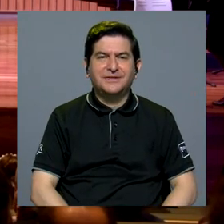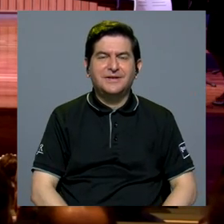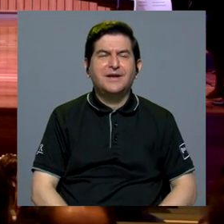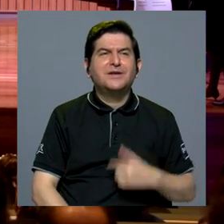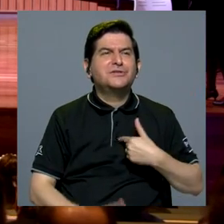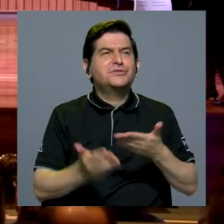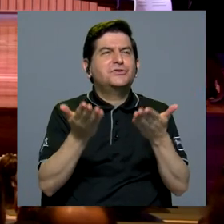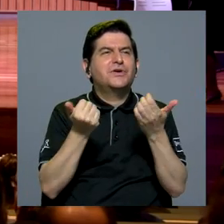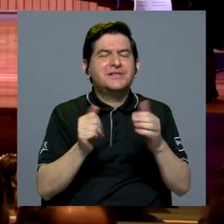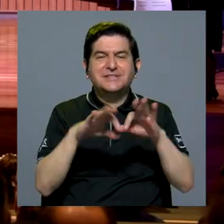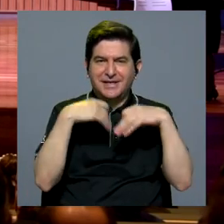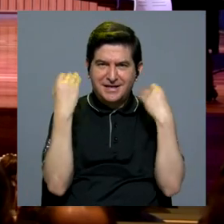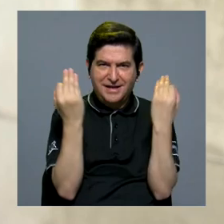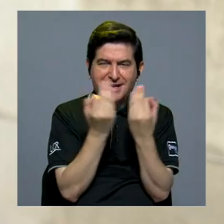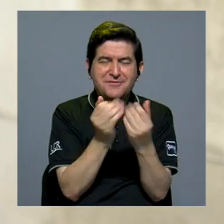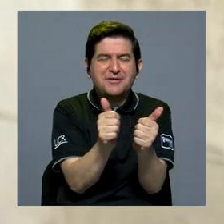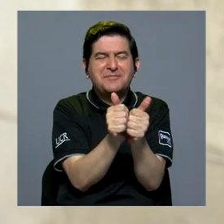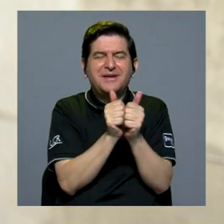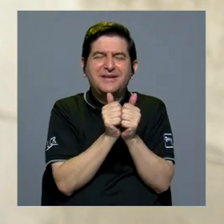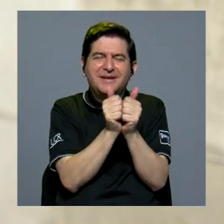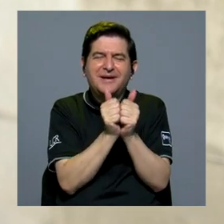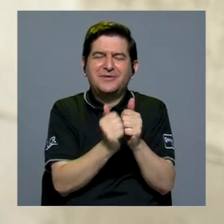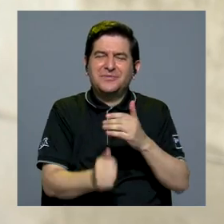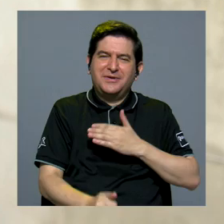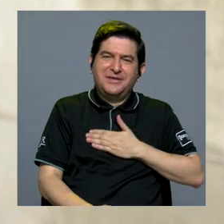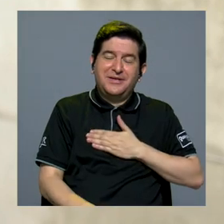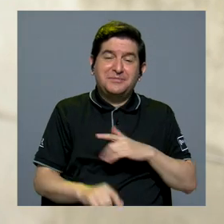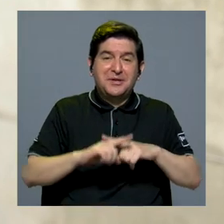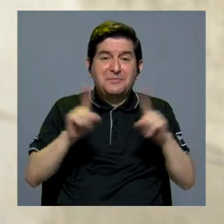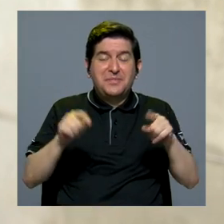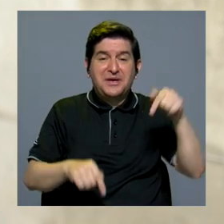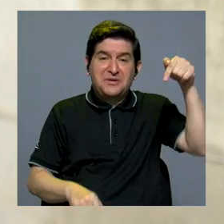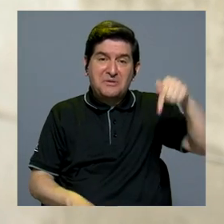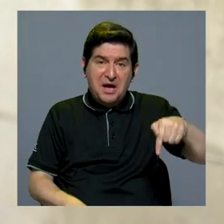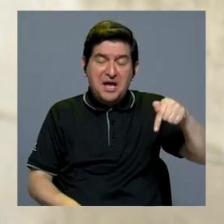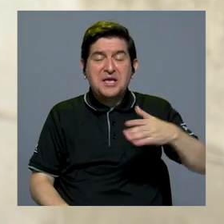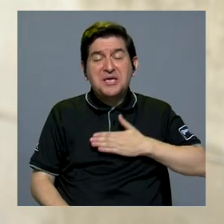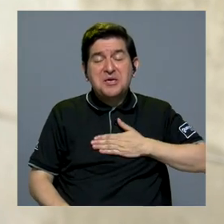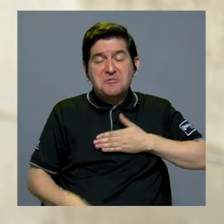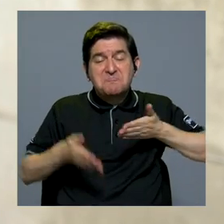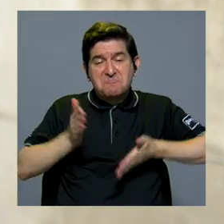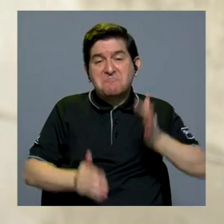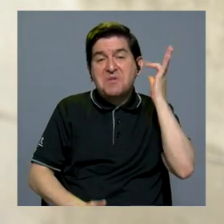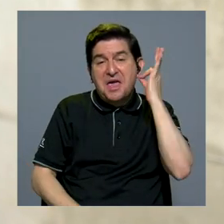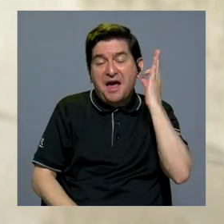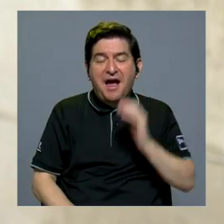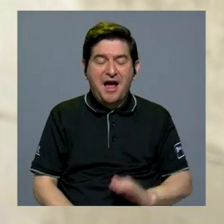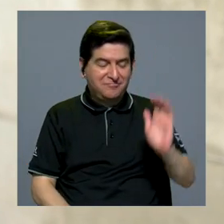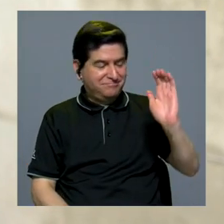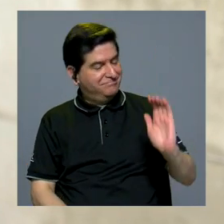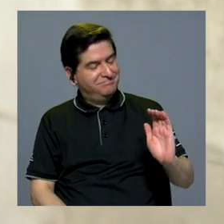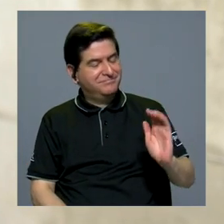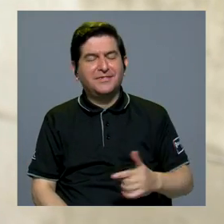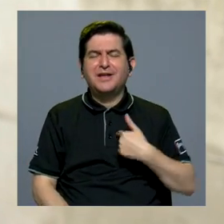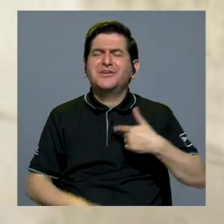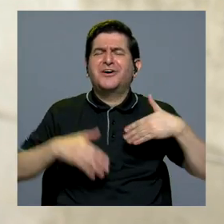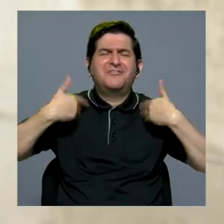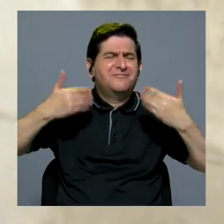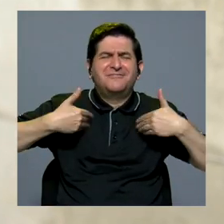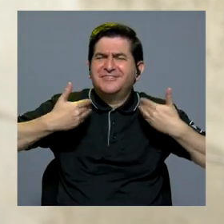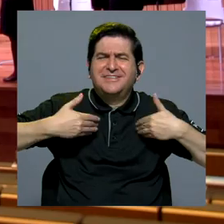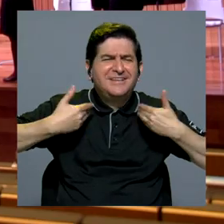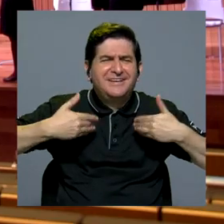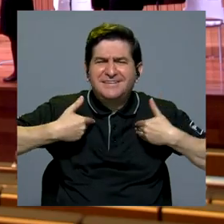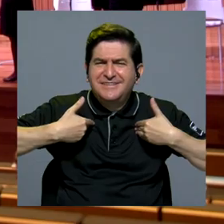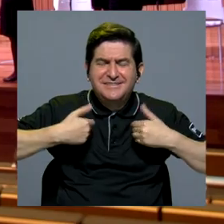Quisiera que mi familia me acompañara, pero aquí estoy, pero bueno aquí está mi hija que me está acompañando y estoy muy feliz